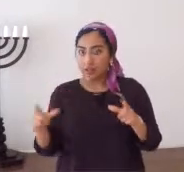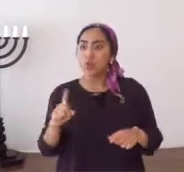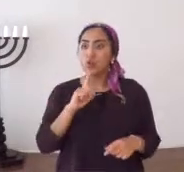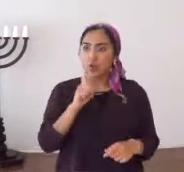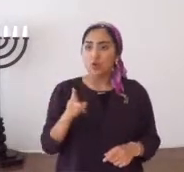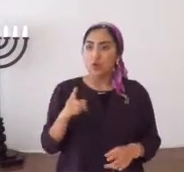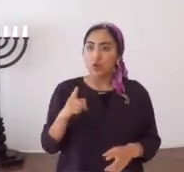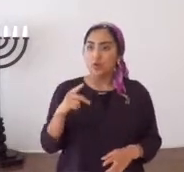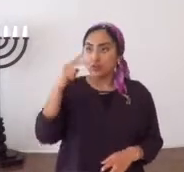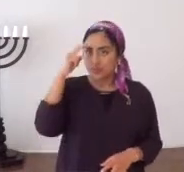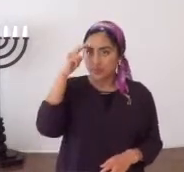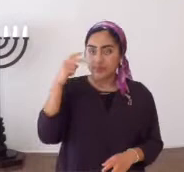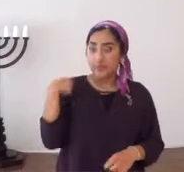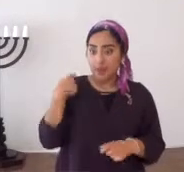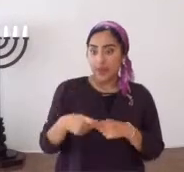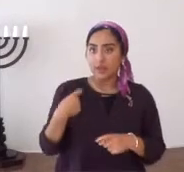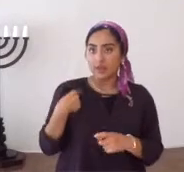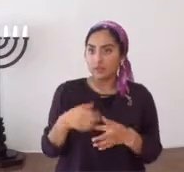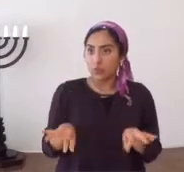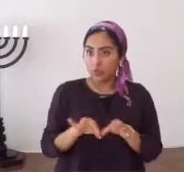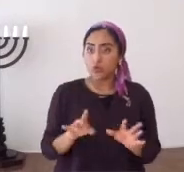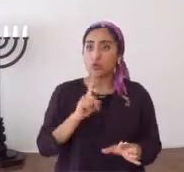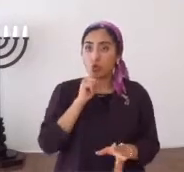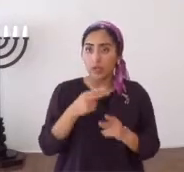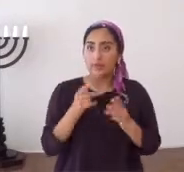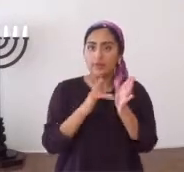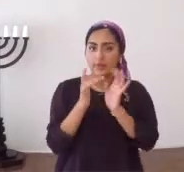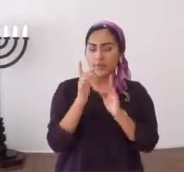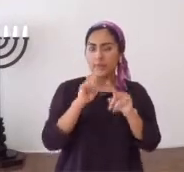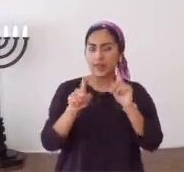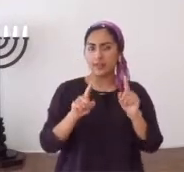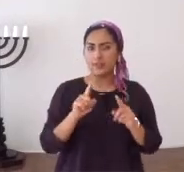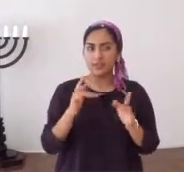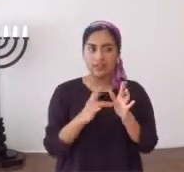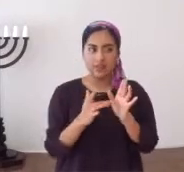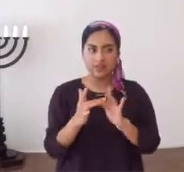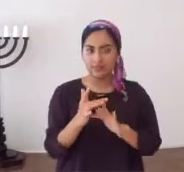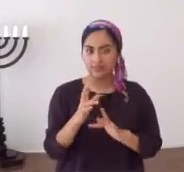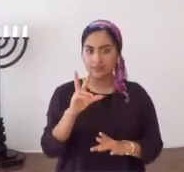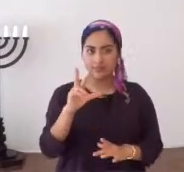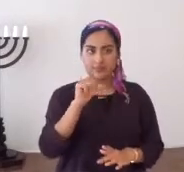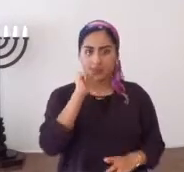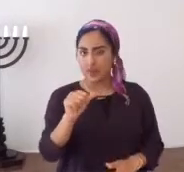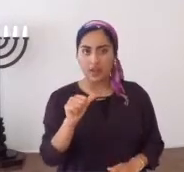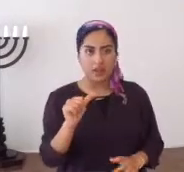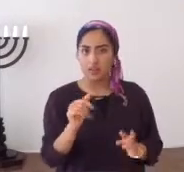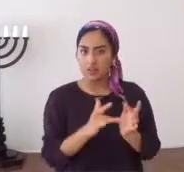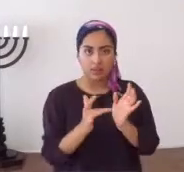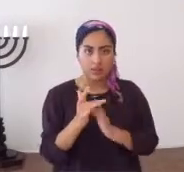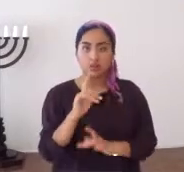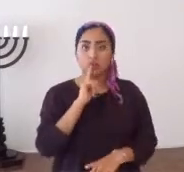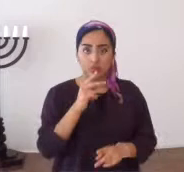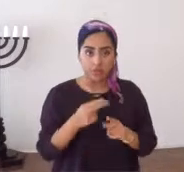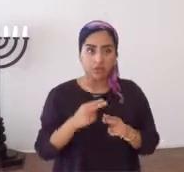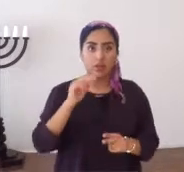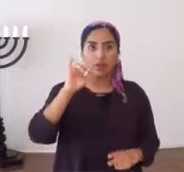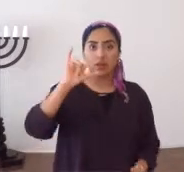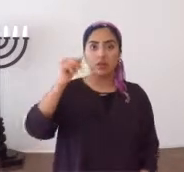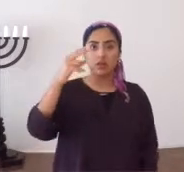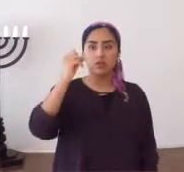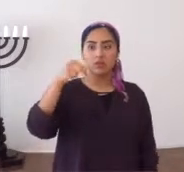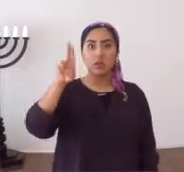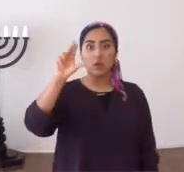en otro idioma, háblame en español. Entonces su nombre es Jesús, pero su nombre no es Jesús. Su nombre es